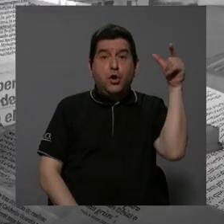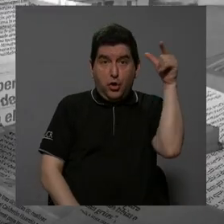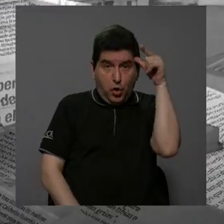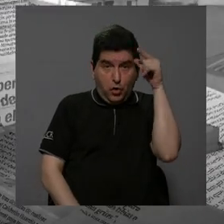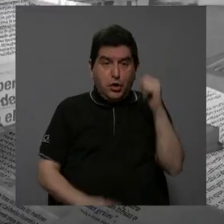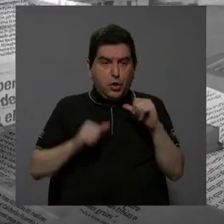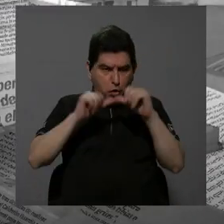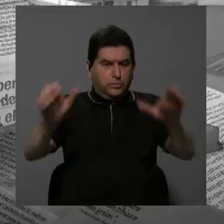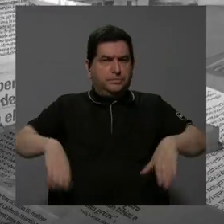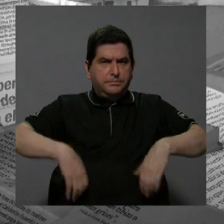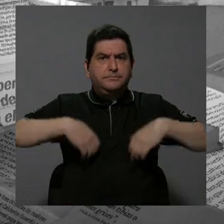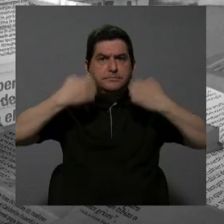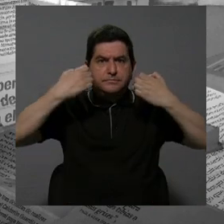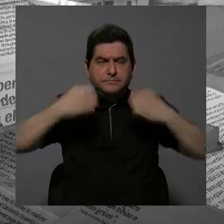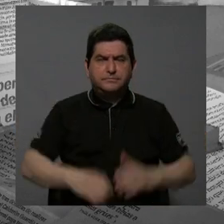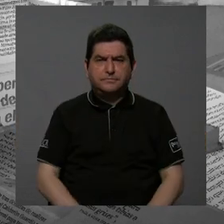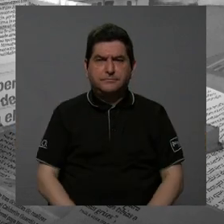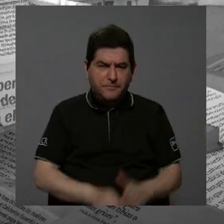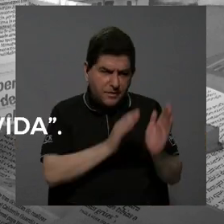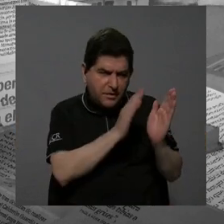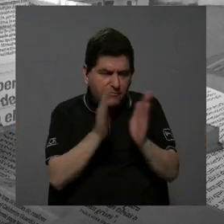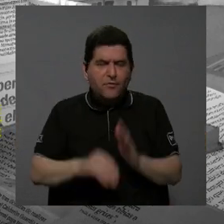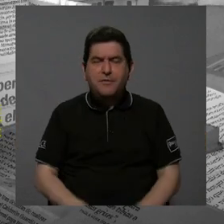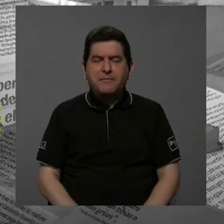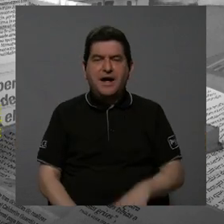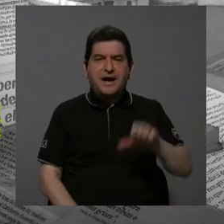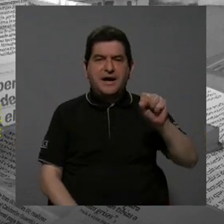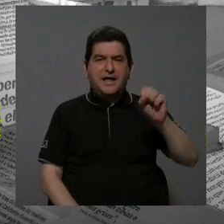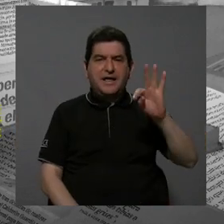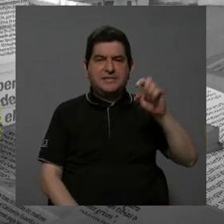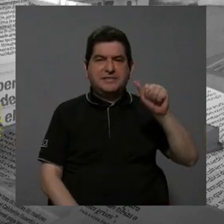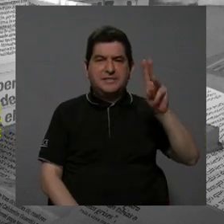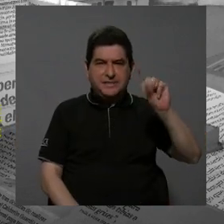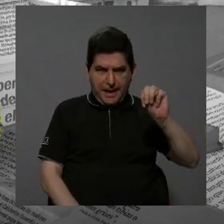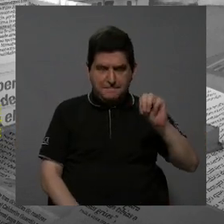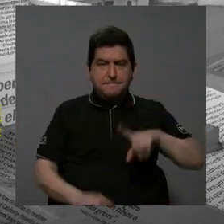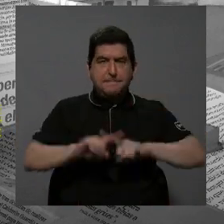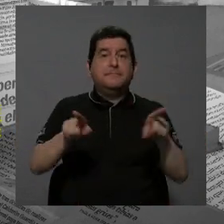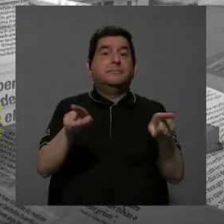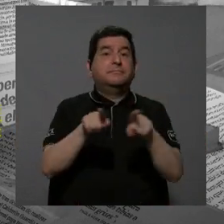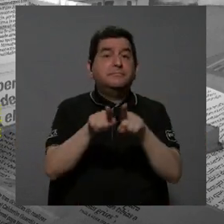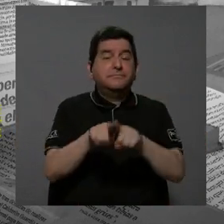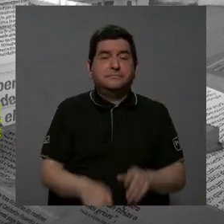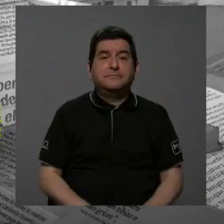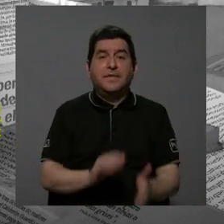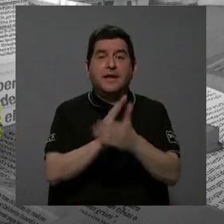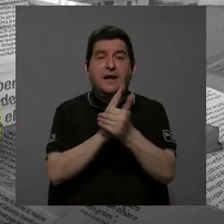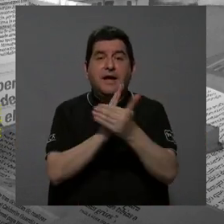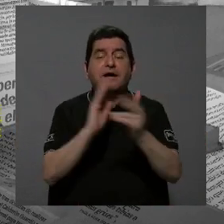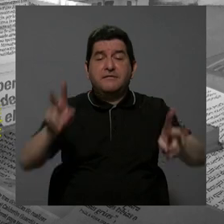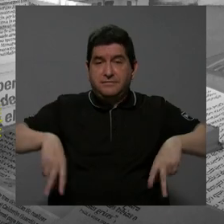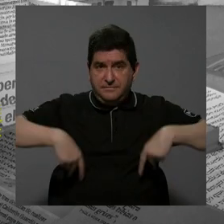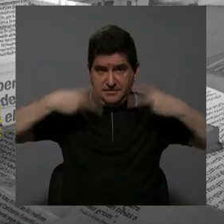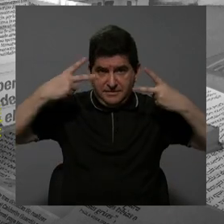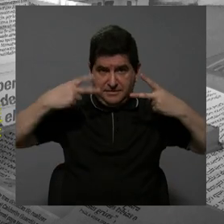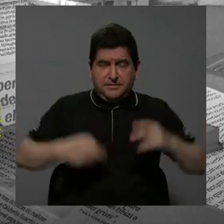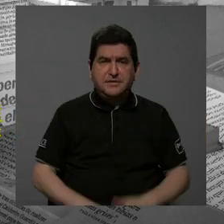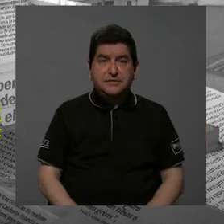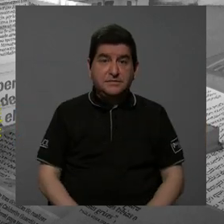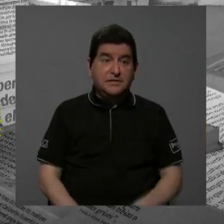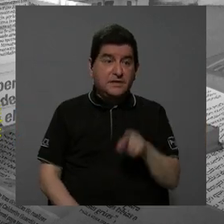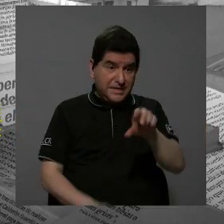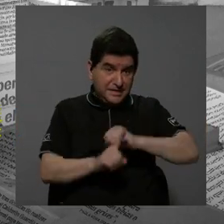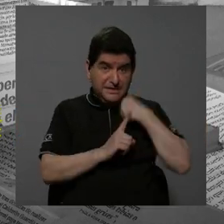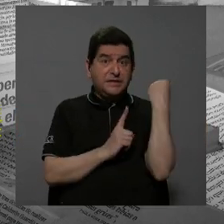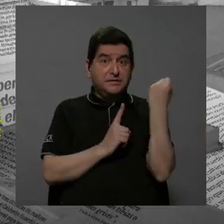tiene que seguir existiendo. Tenemos que formar en STEM, por supuesto que sí. Pero también tenemos que formar en habilidades para la vida. Y eso está cada